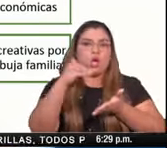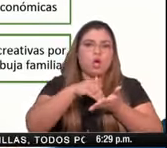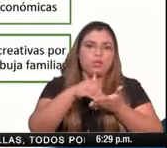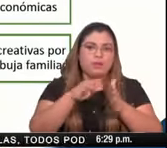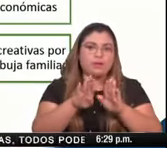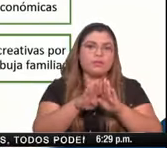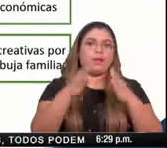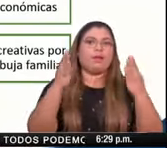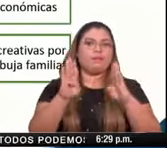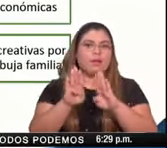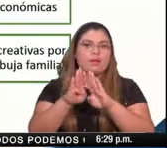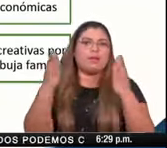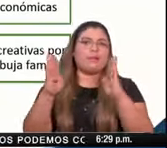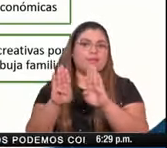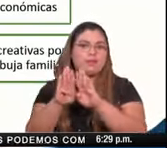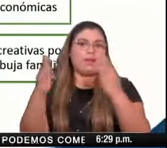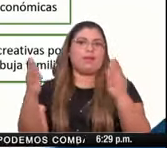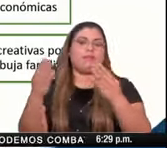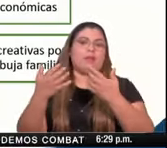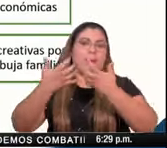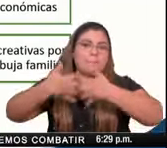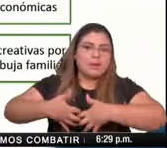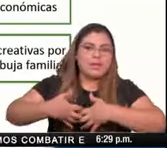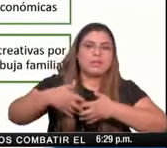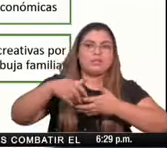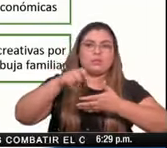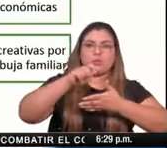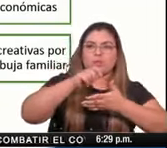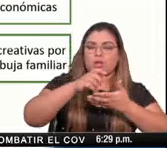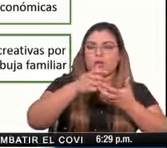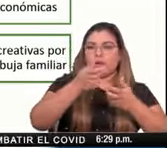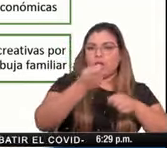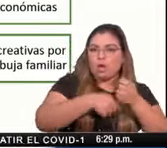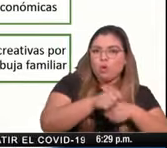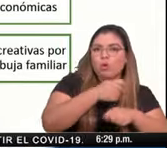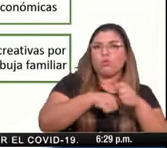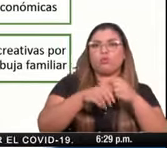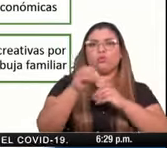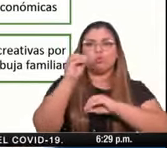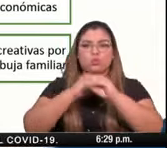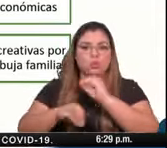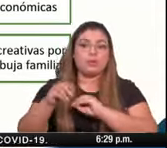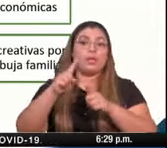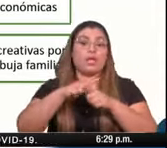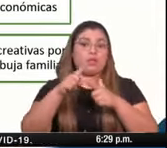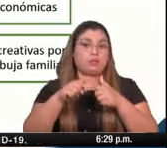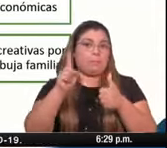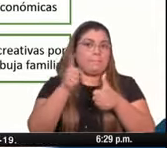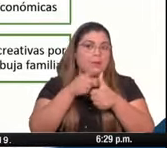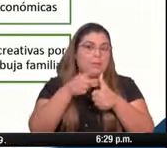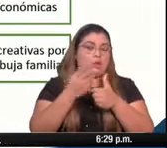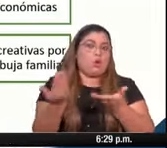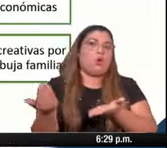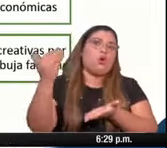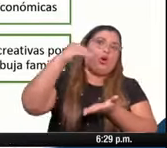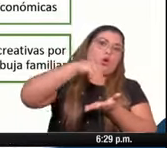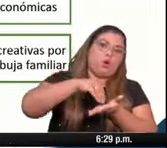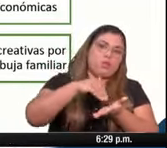en que fuimos abriendo proporcionalmente y de manera coordinada